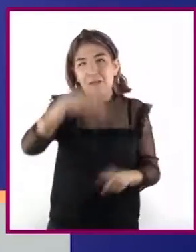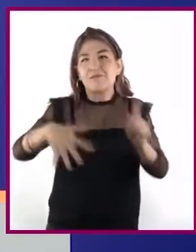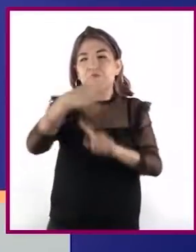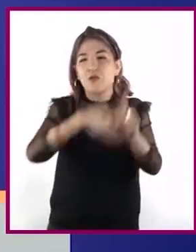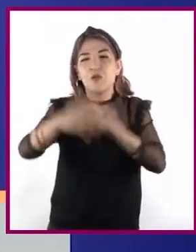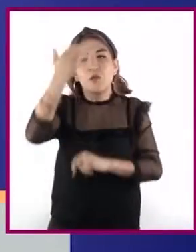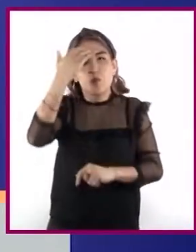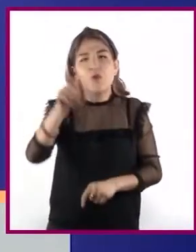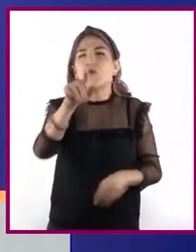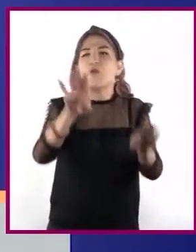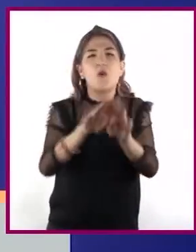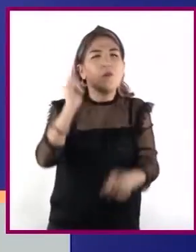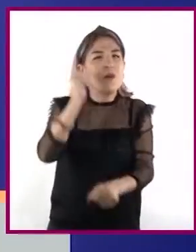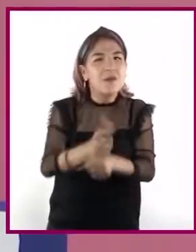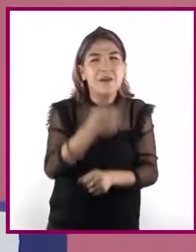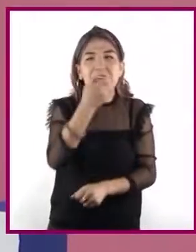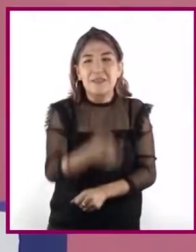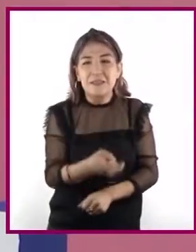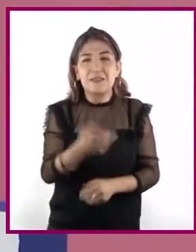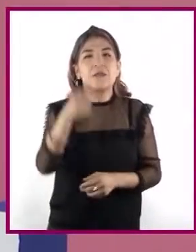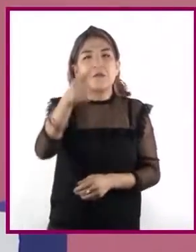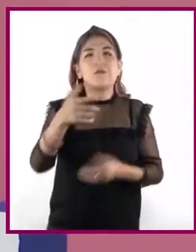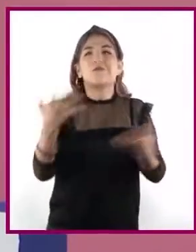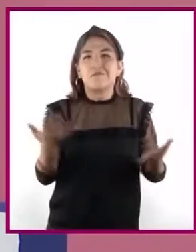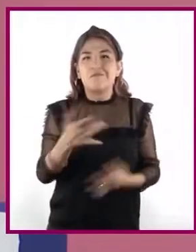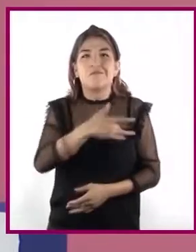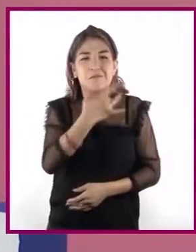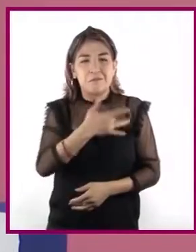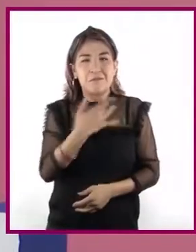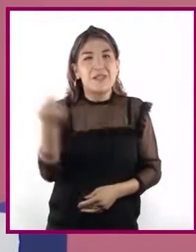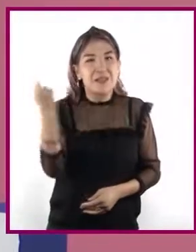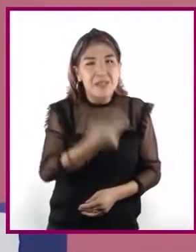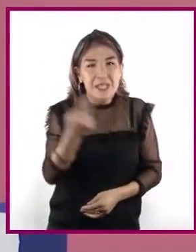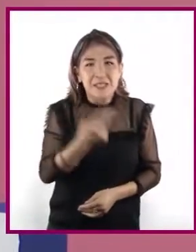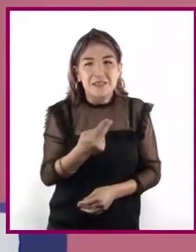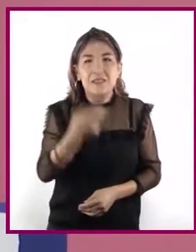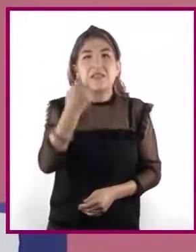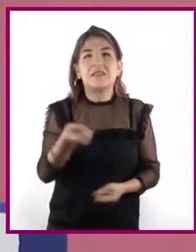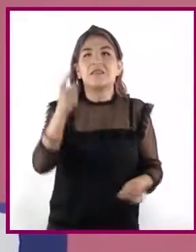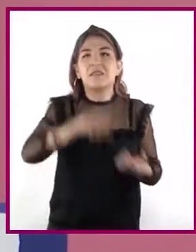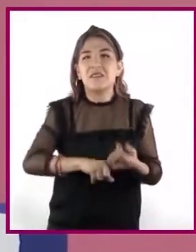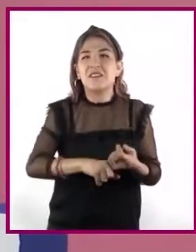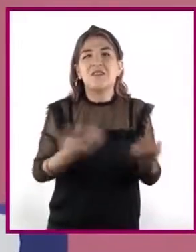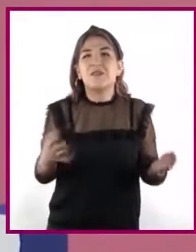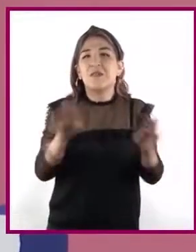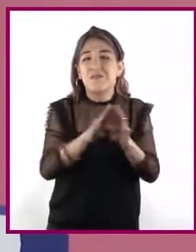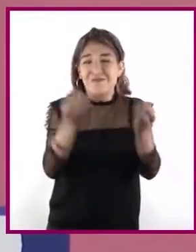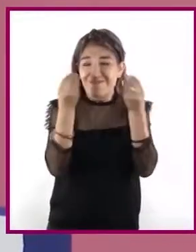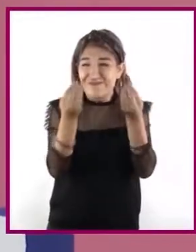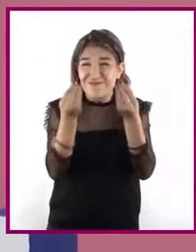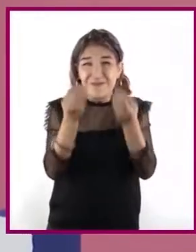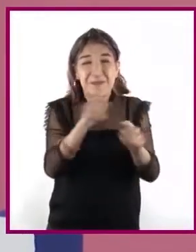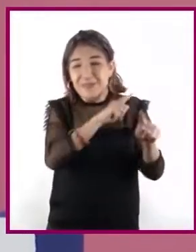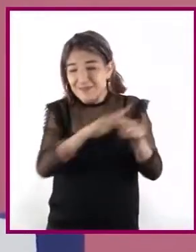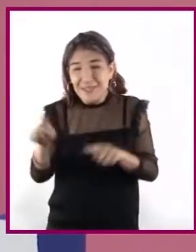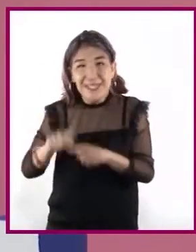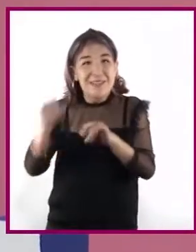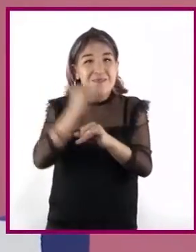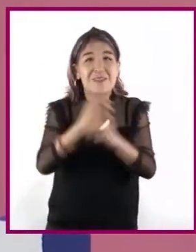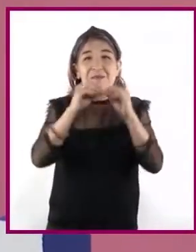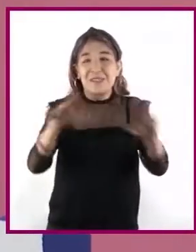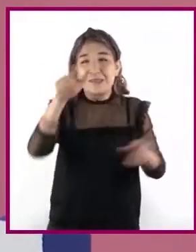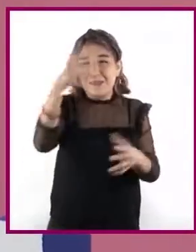¿Cómo han logrado identificar aquello que realmente requieren en medio de un torrente de información que nos abruma?